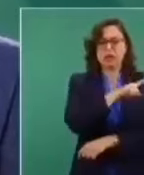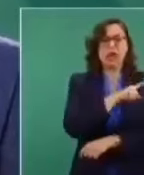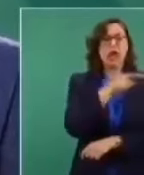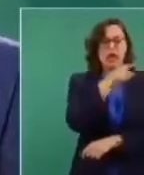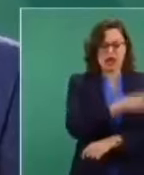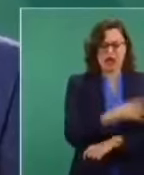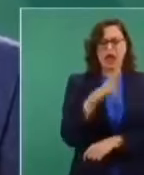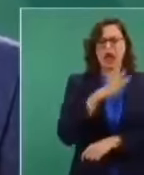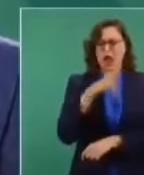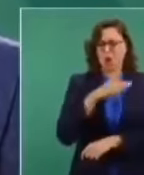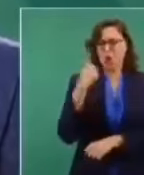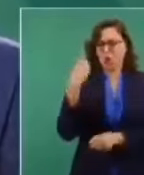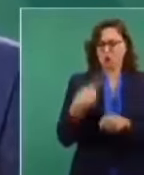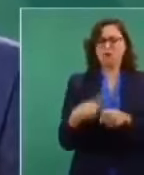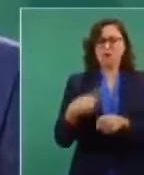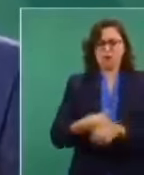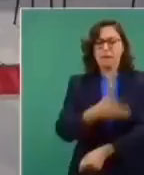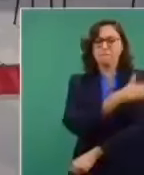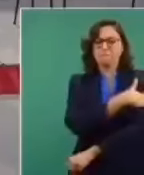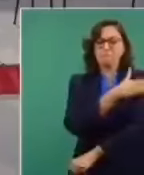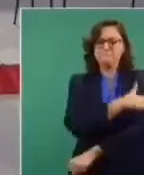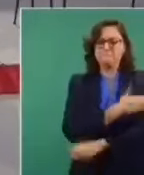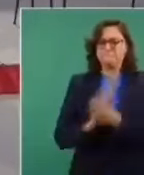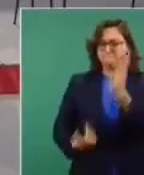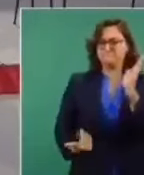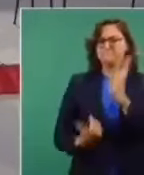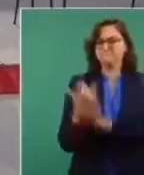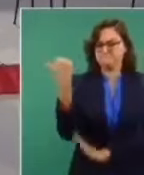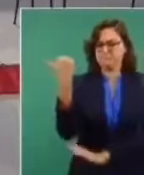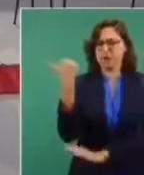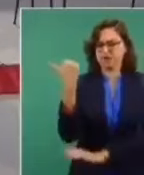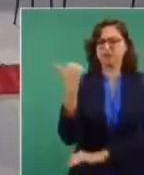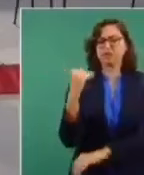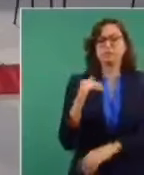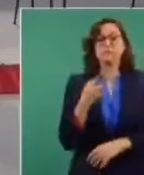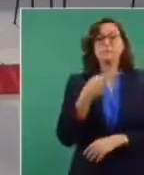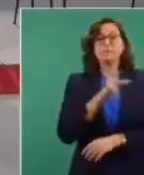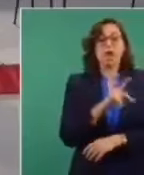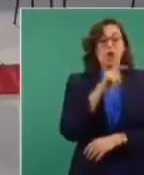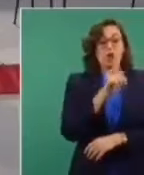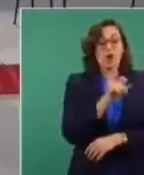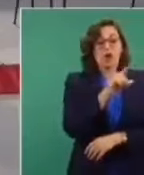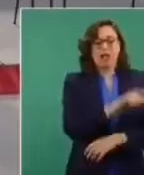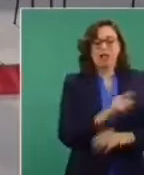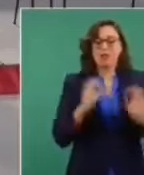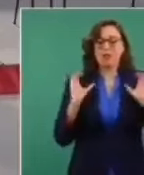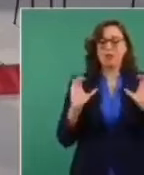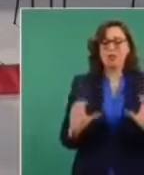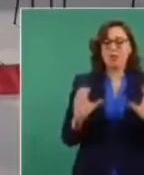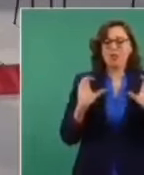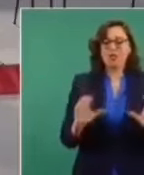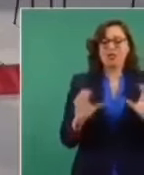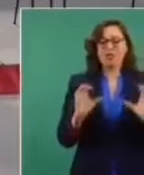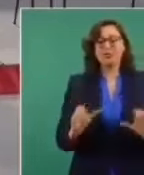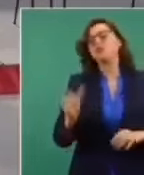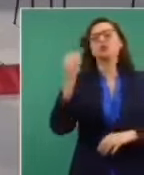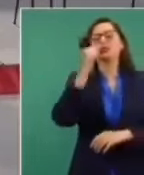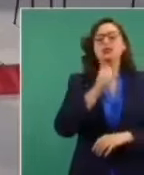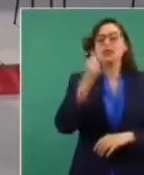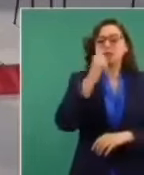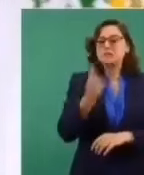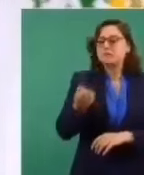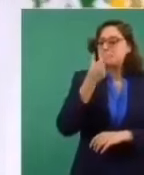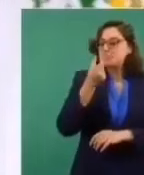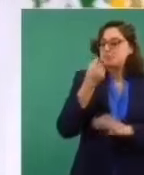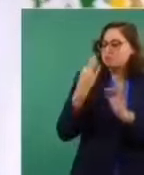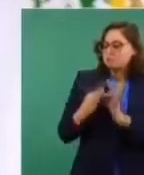morbilidad, que es la hipertensión, pero la ha cuidado, la ha atendido. Y